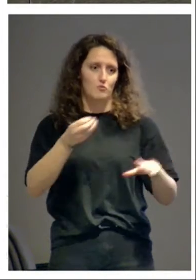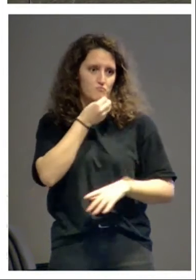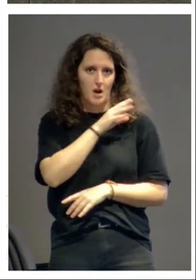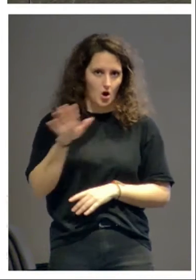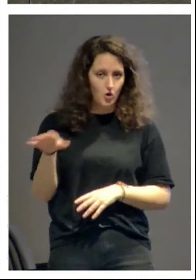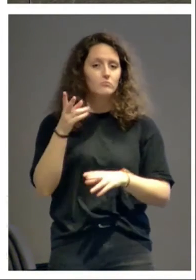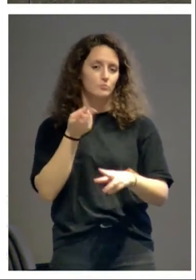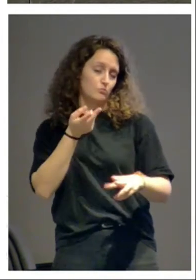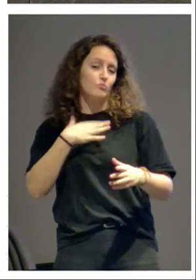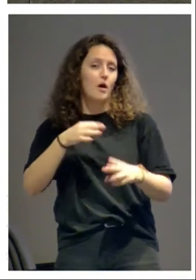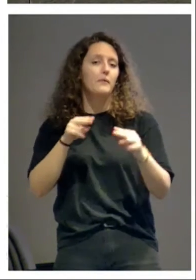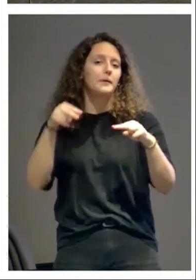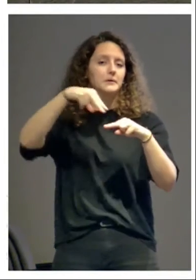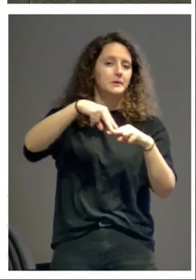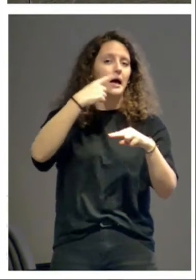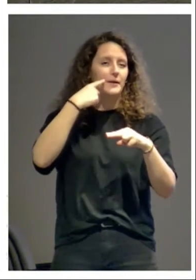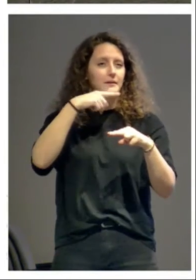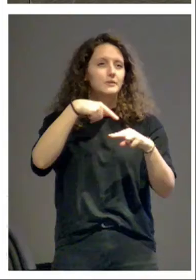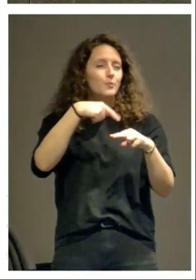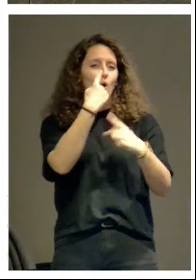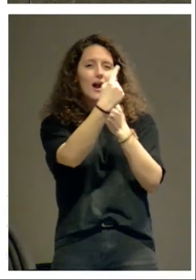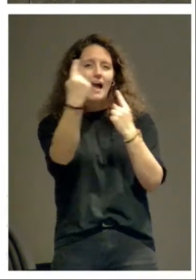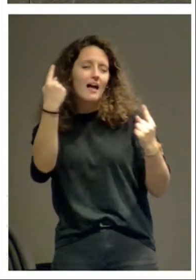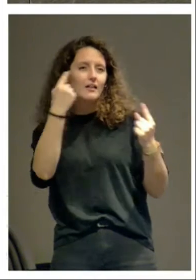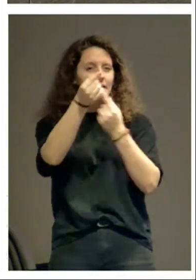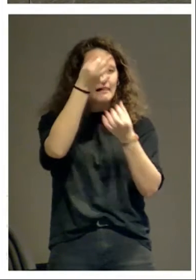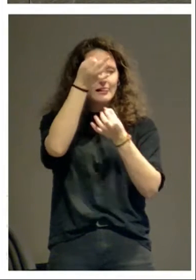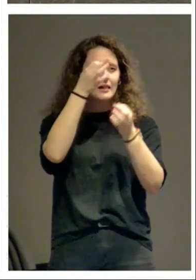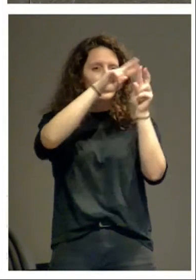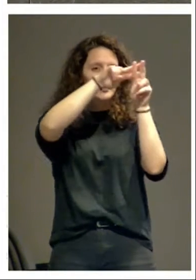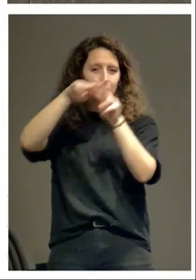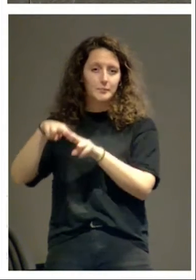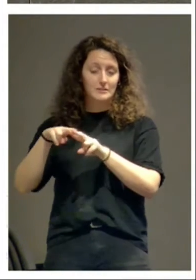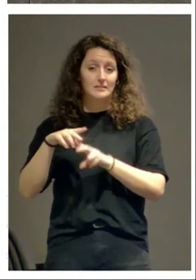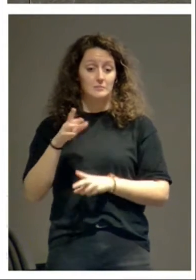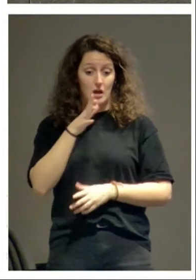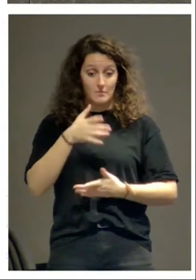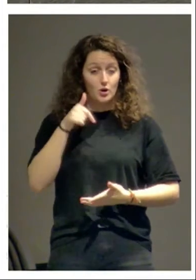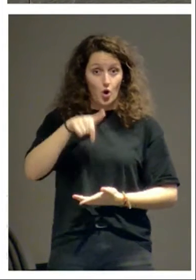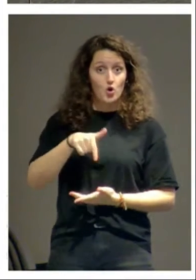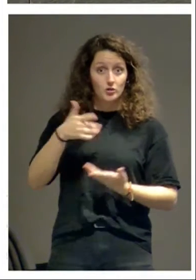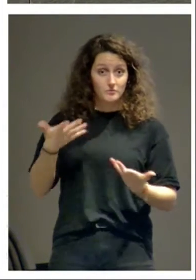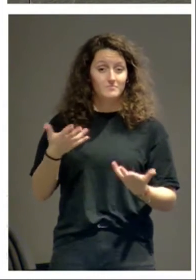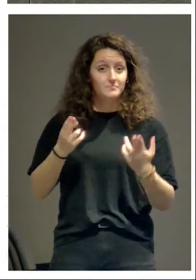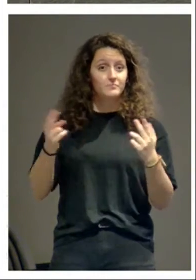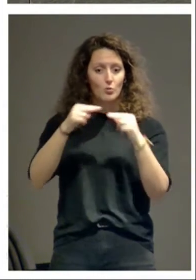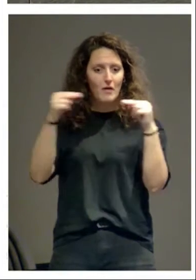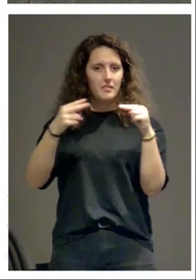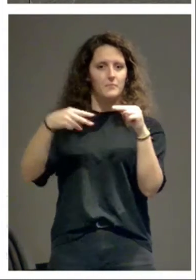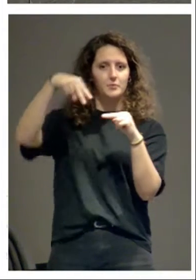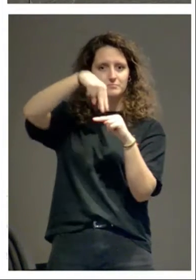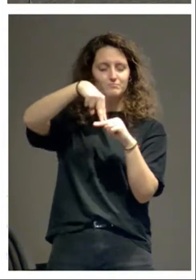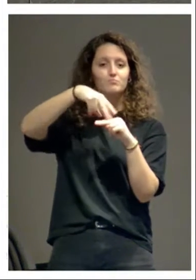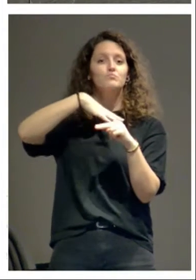e ir midiendo cada uno de los elementos. Es más, hoy en día, subidos al andamio, podemos ver cosas